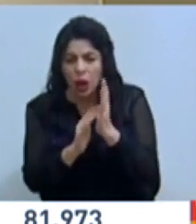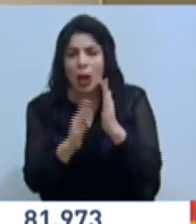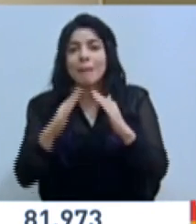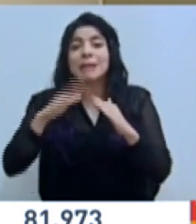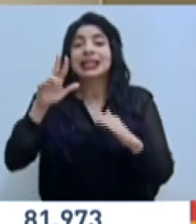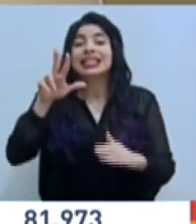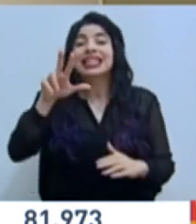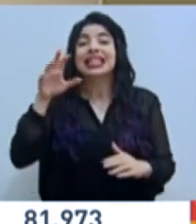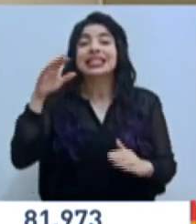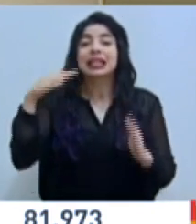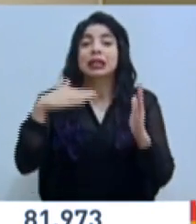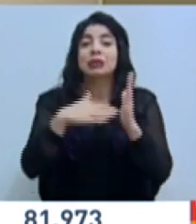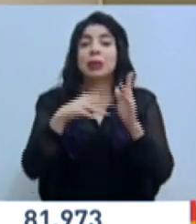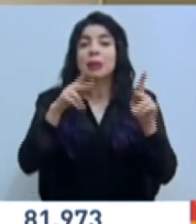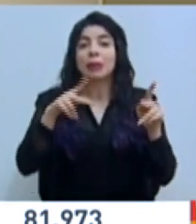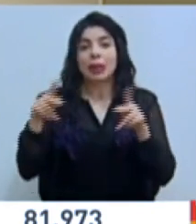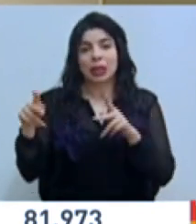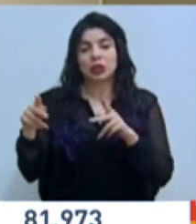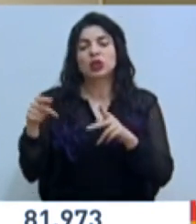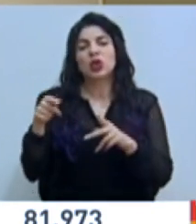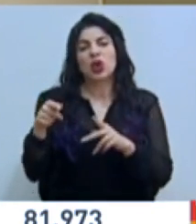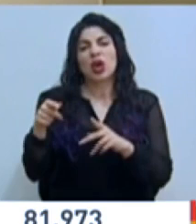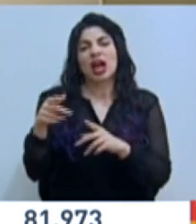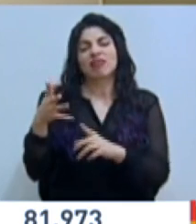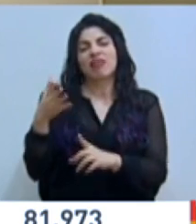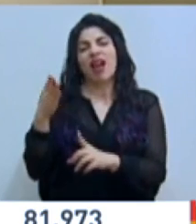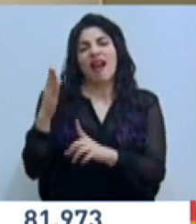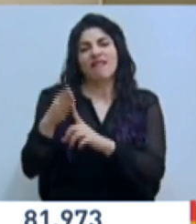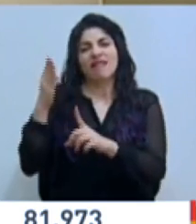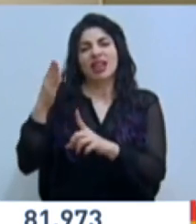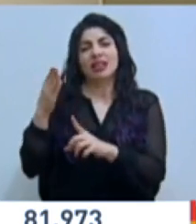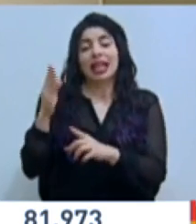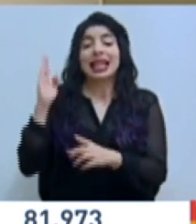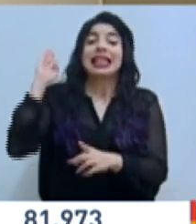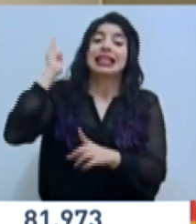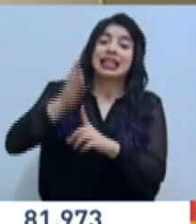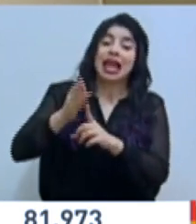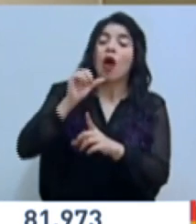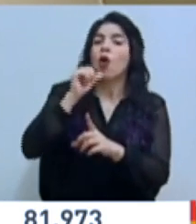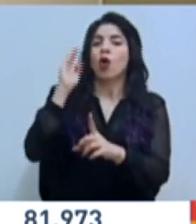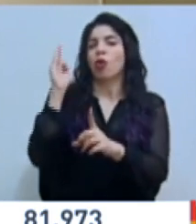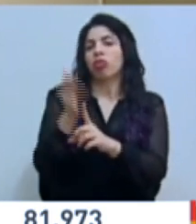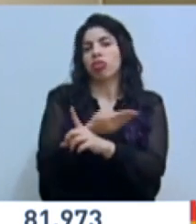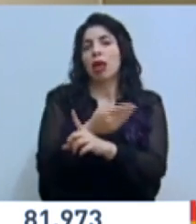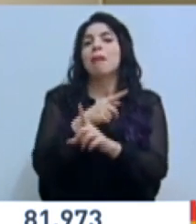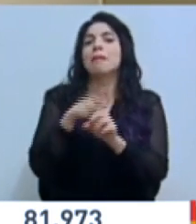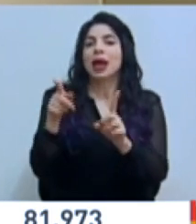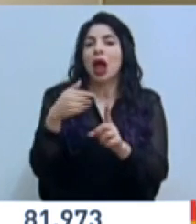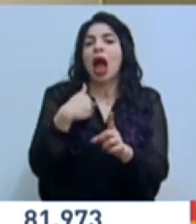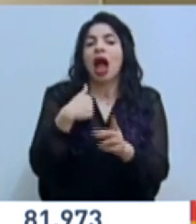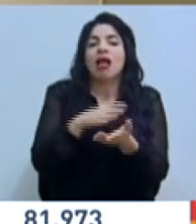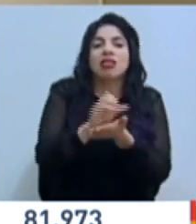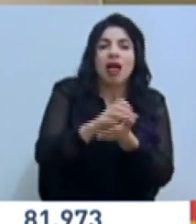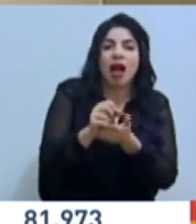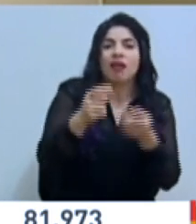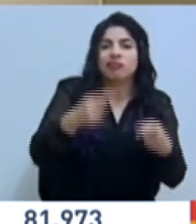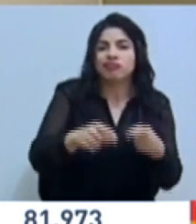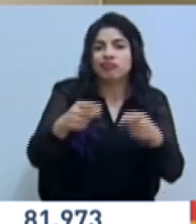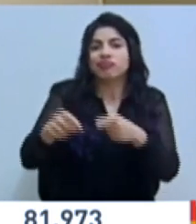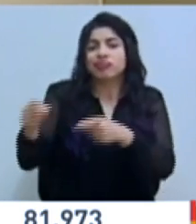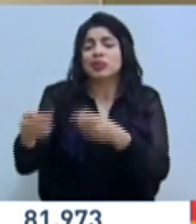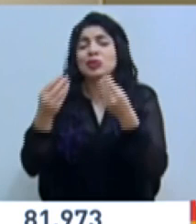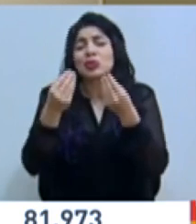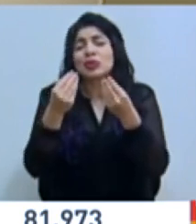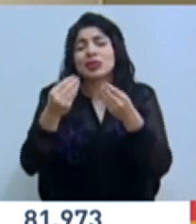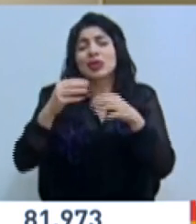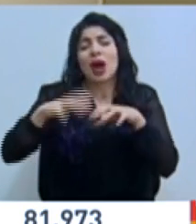personas fueron afectadas en nuestro país de forma directa o indirecta. Los daños son múltiples en muchos